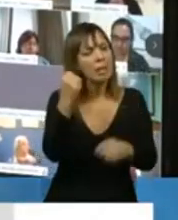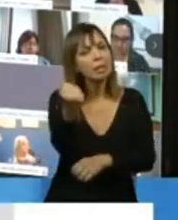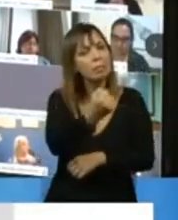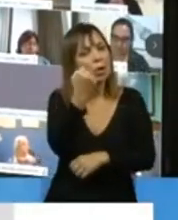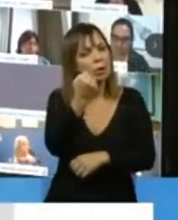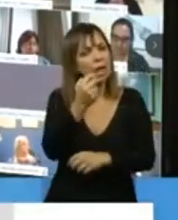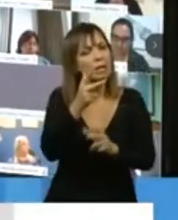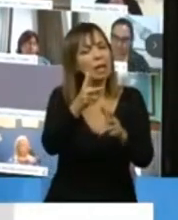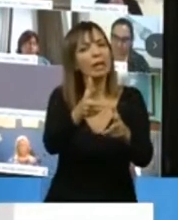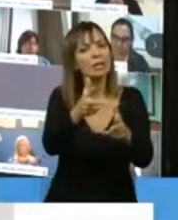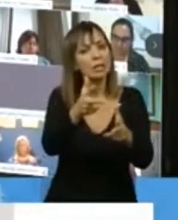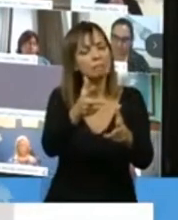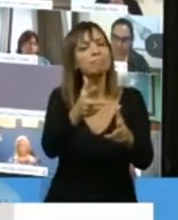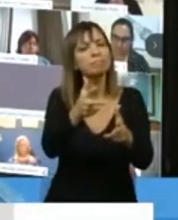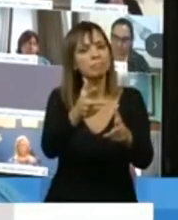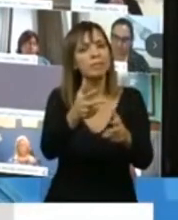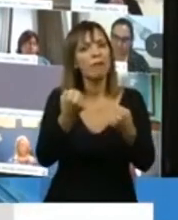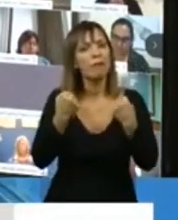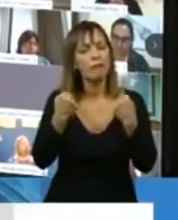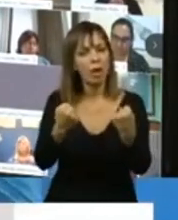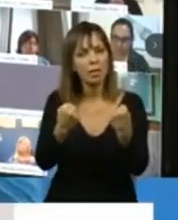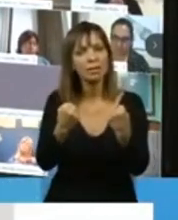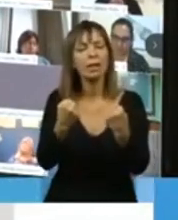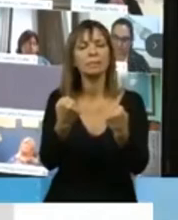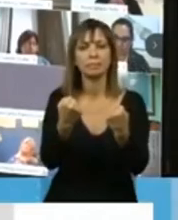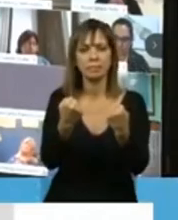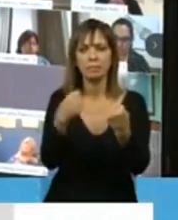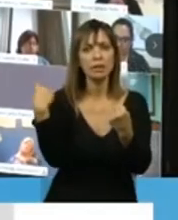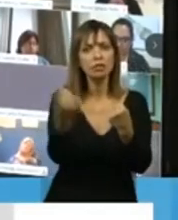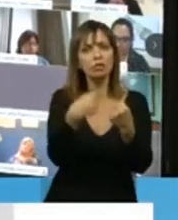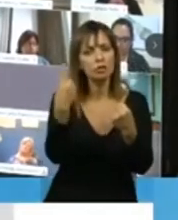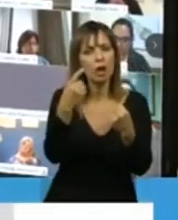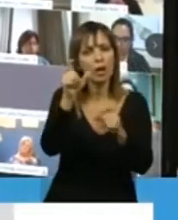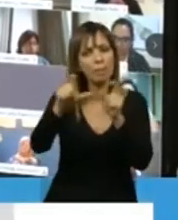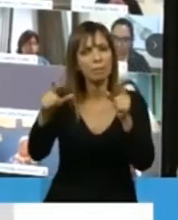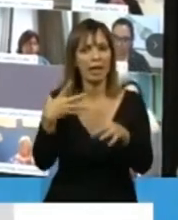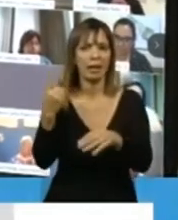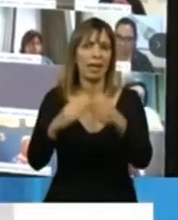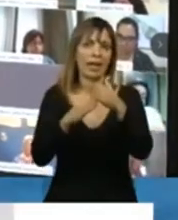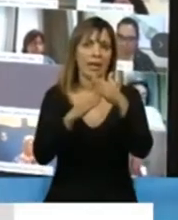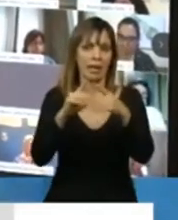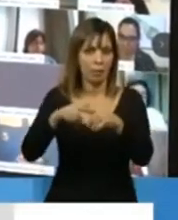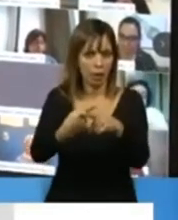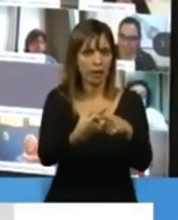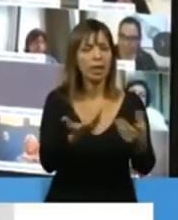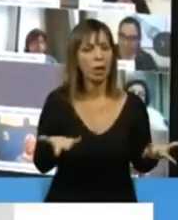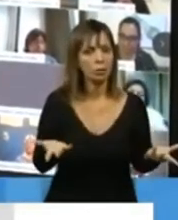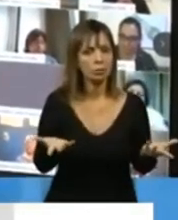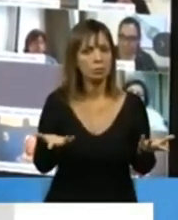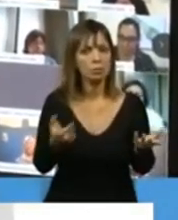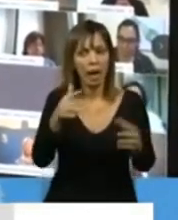destacar la fortaleza que han tenido todos los dirigentes políticos con responsabilidades